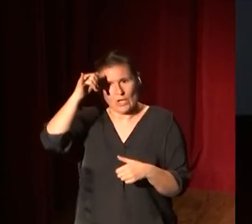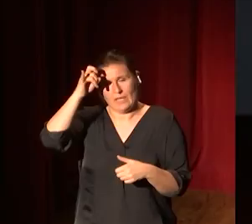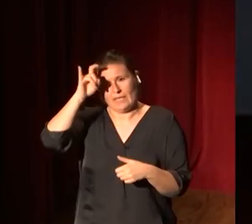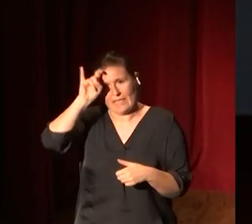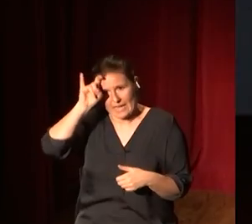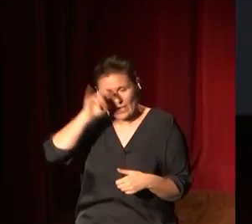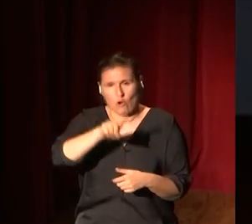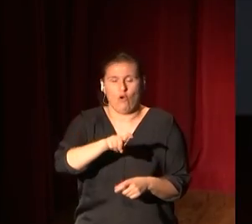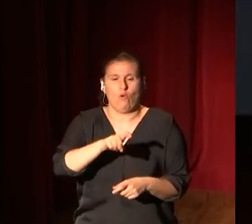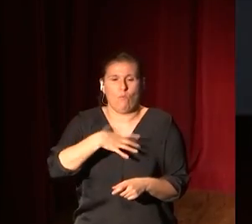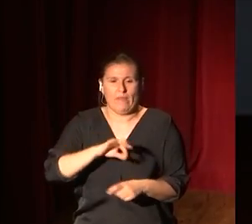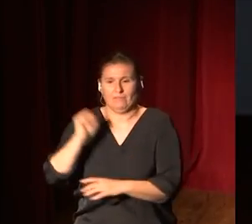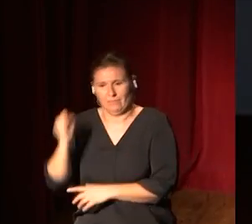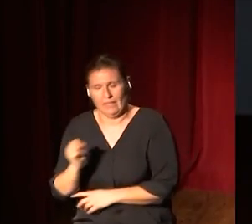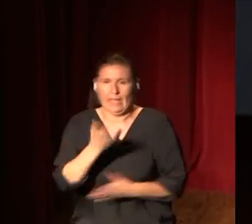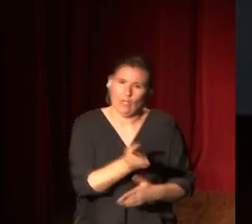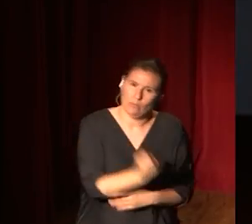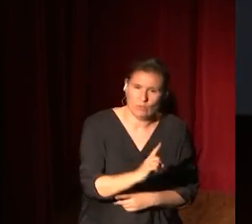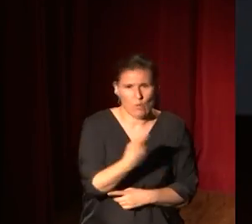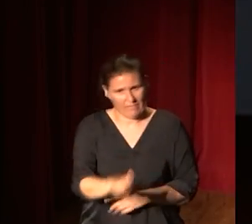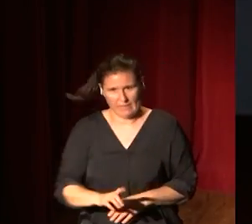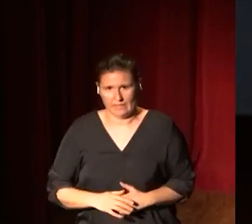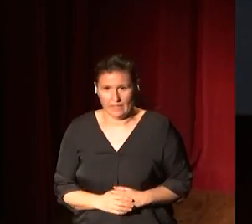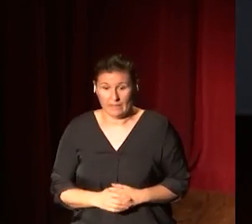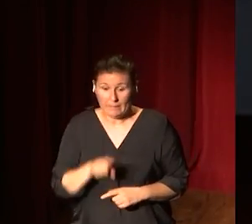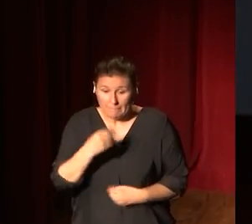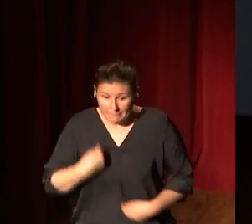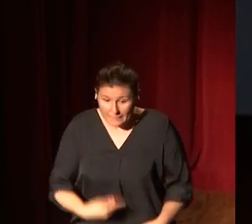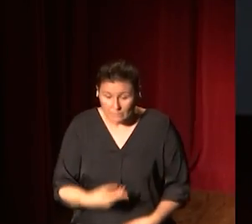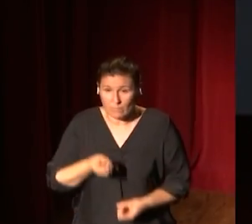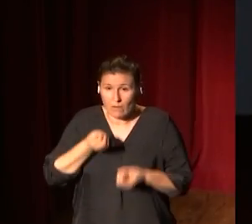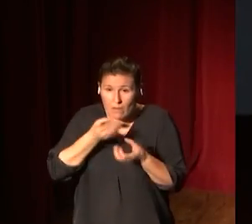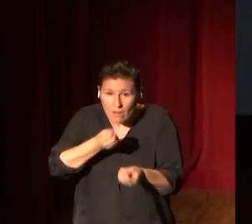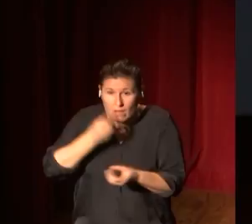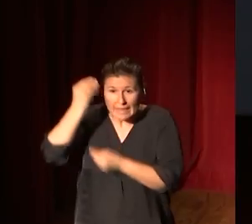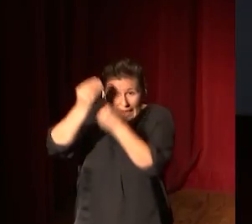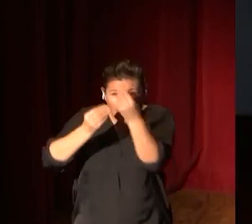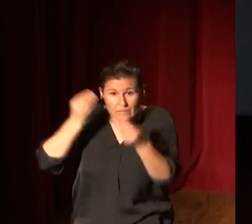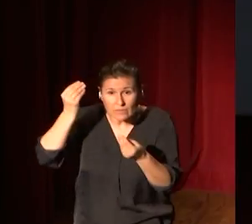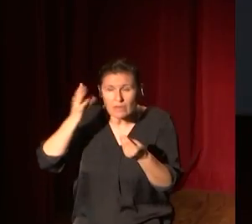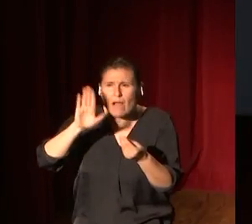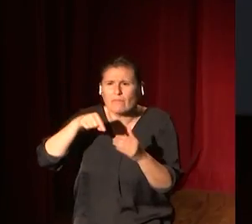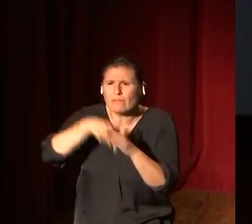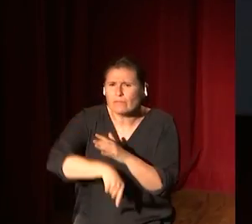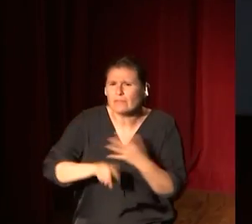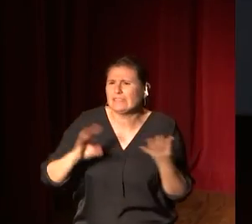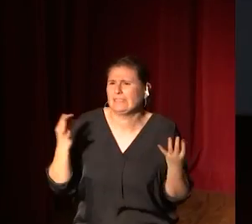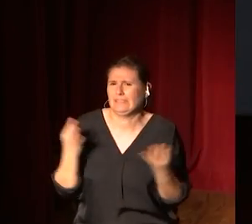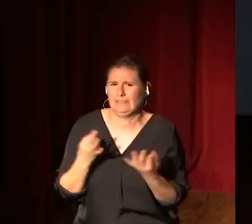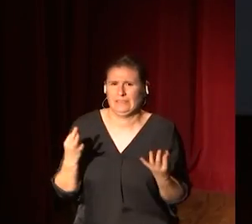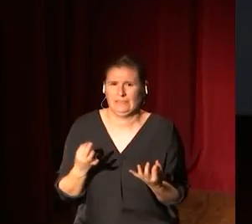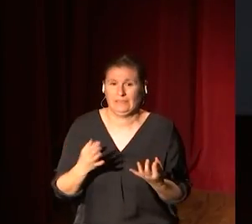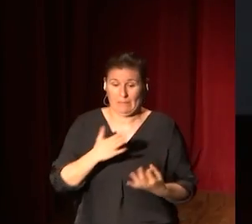tu, al carnero en vez de a tu hijo. Esta reflexión, es una reflexión que, en el fondo, es la que basa la,